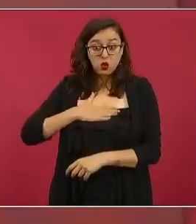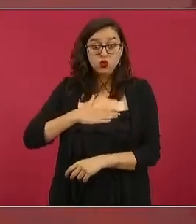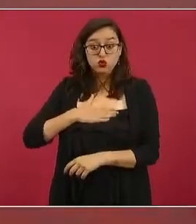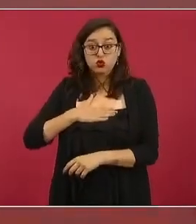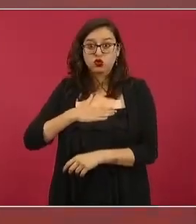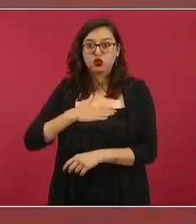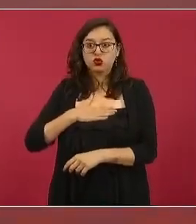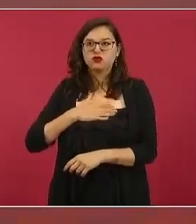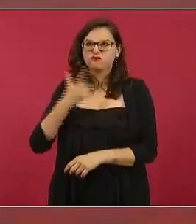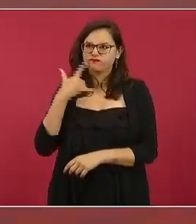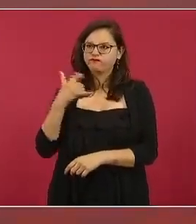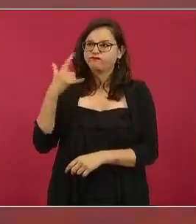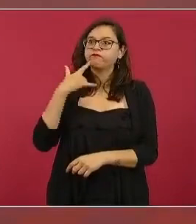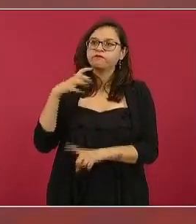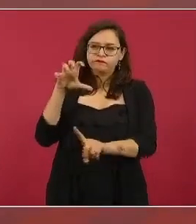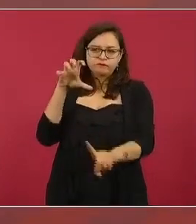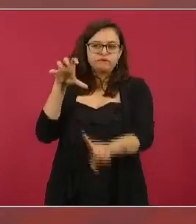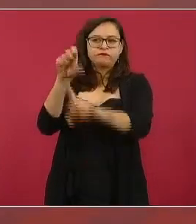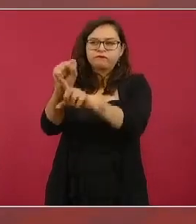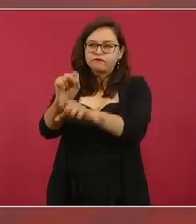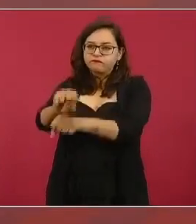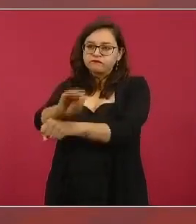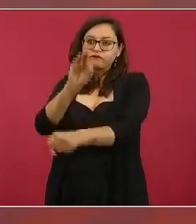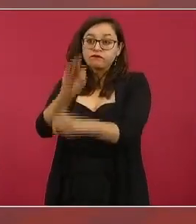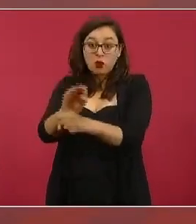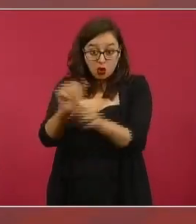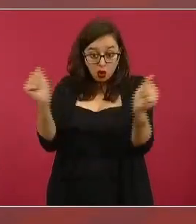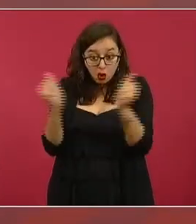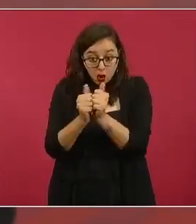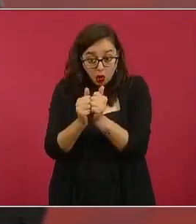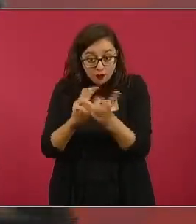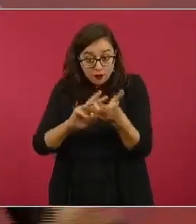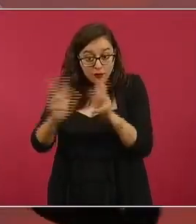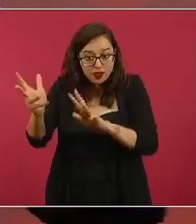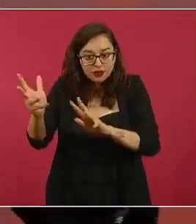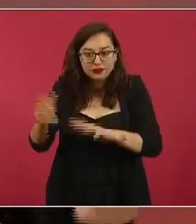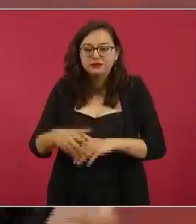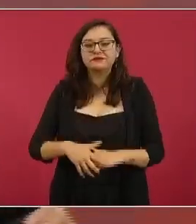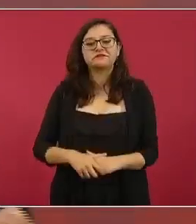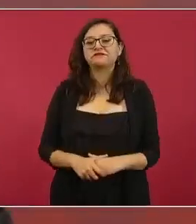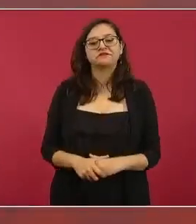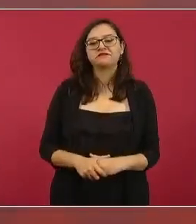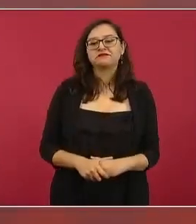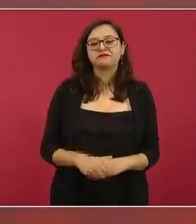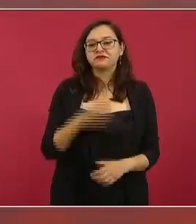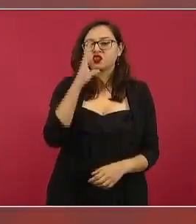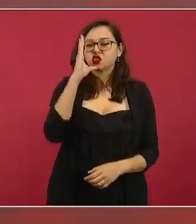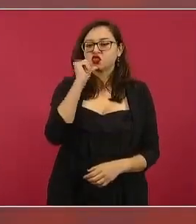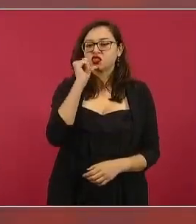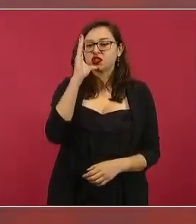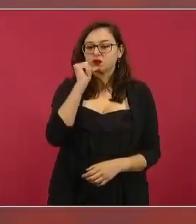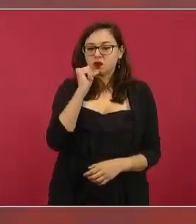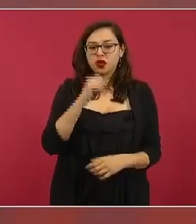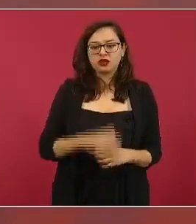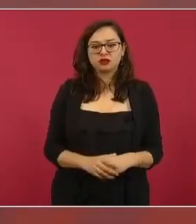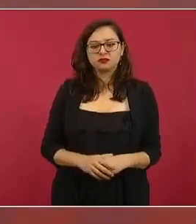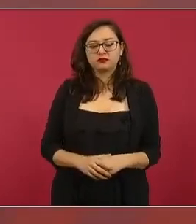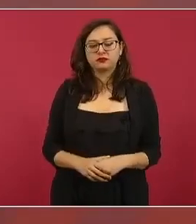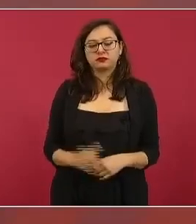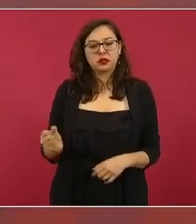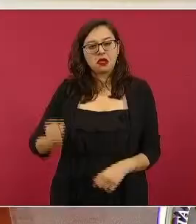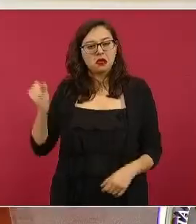la violencia y tirar bombas